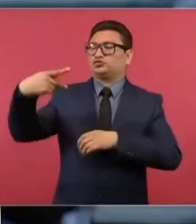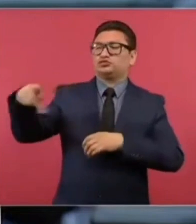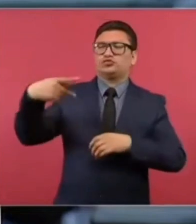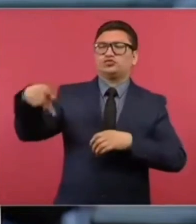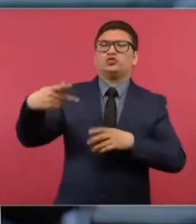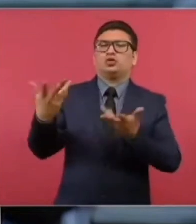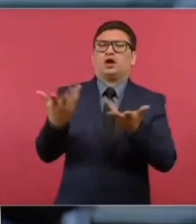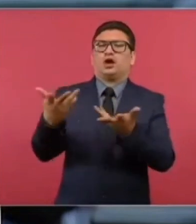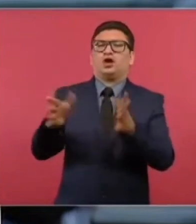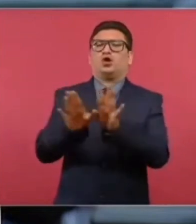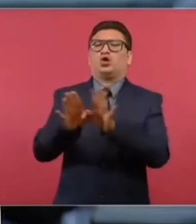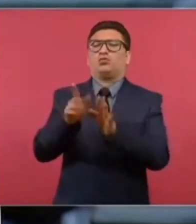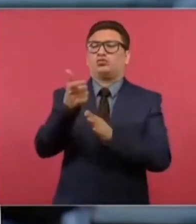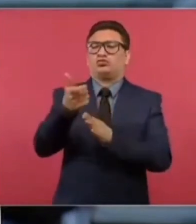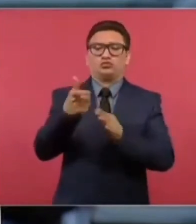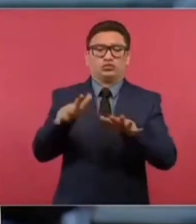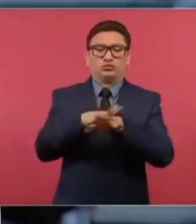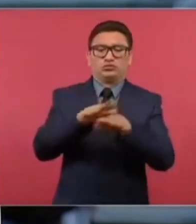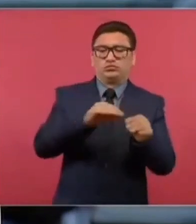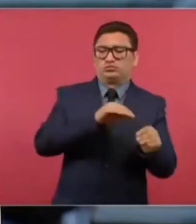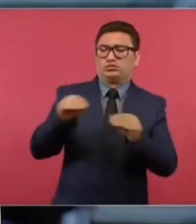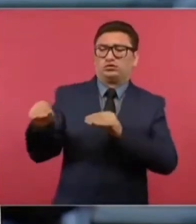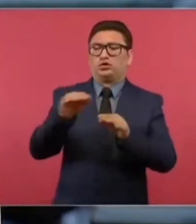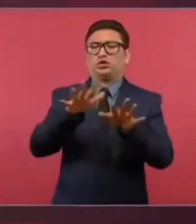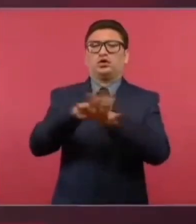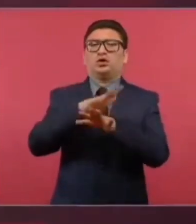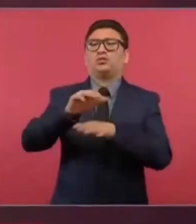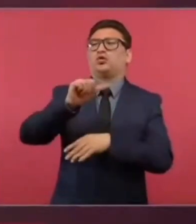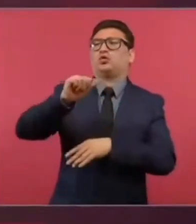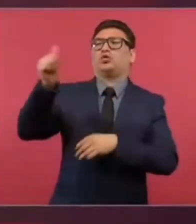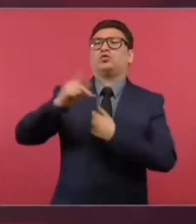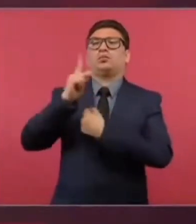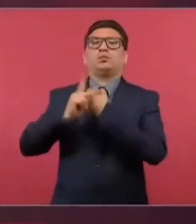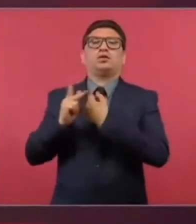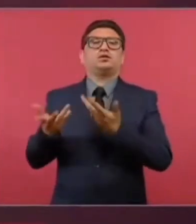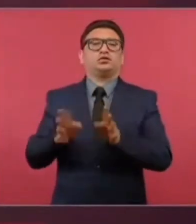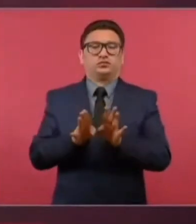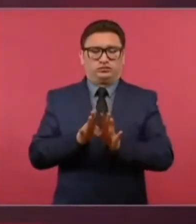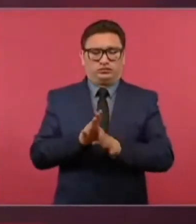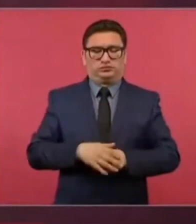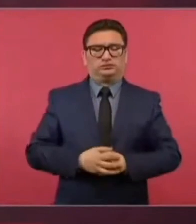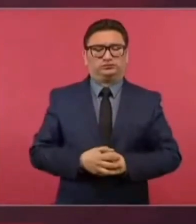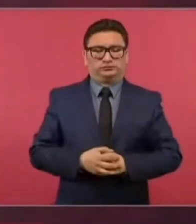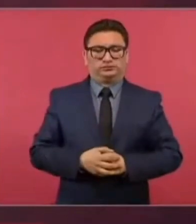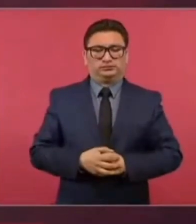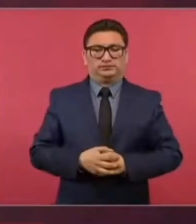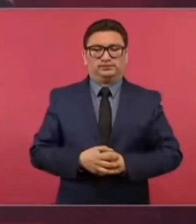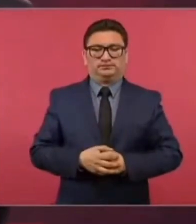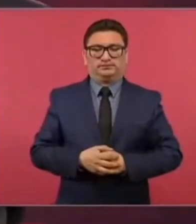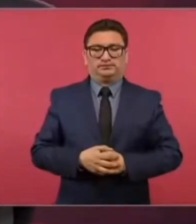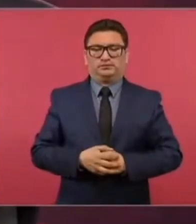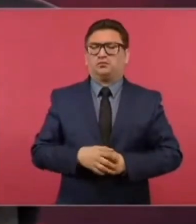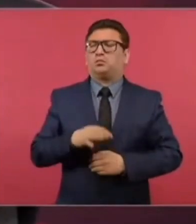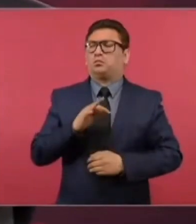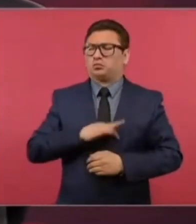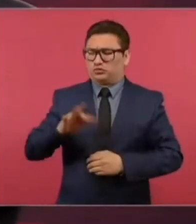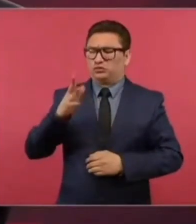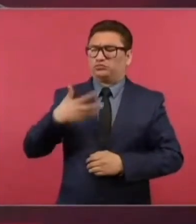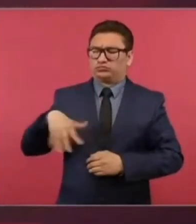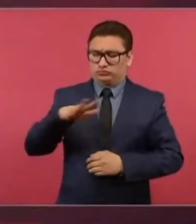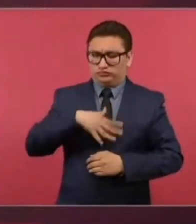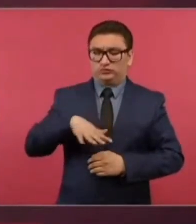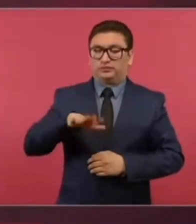para ver cómo ha movido el dinero de aquí y fuera en Paraíso. Se busca y te puedo